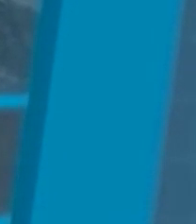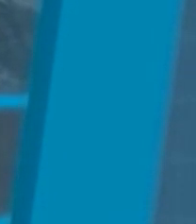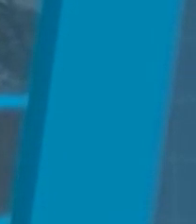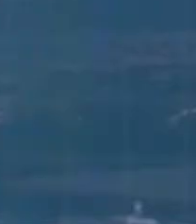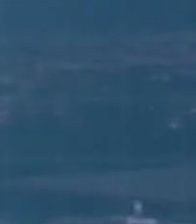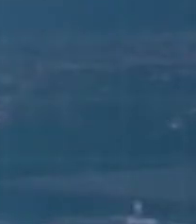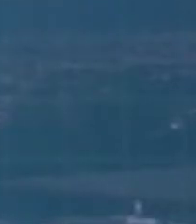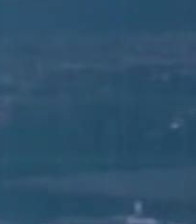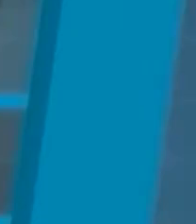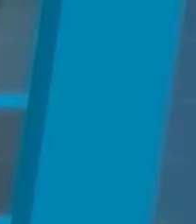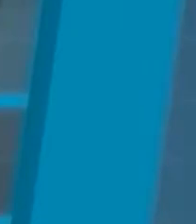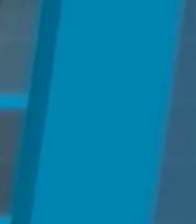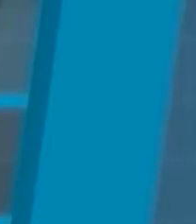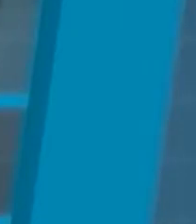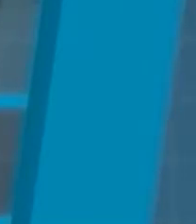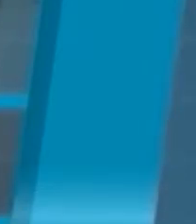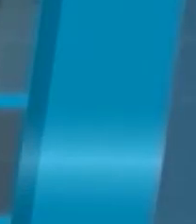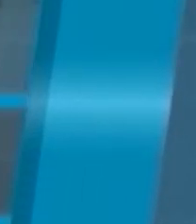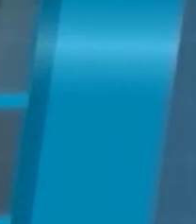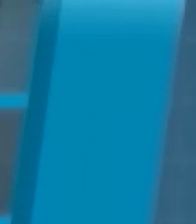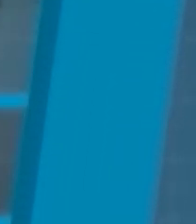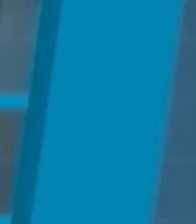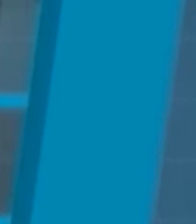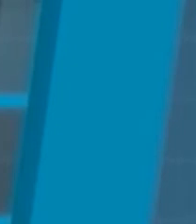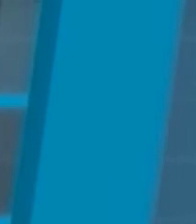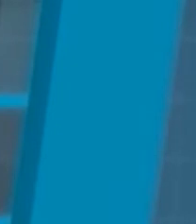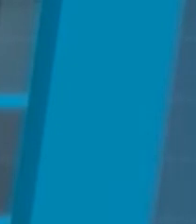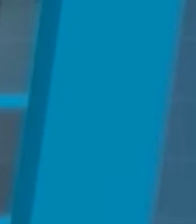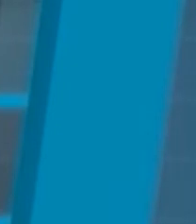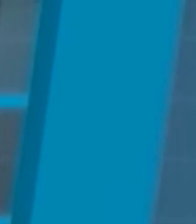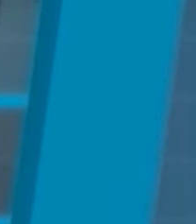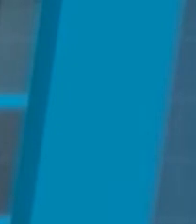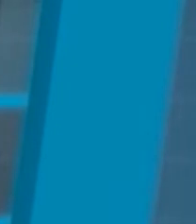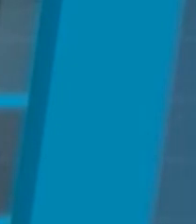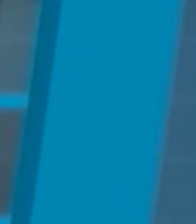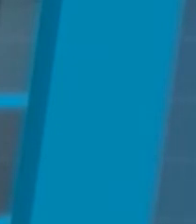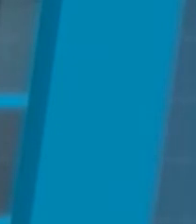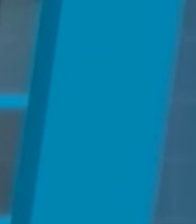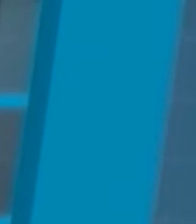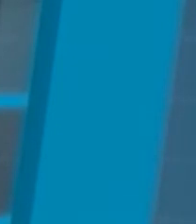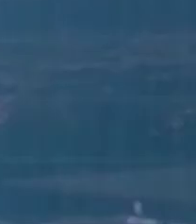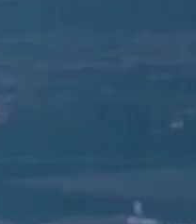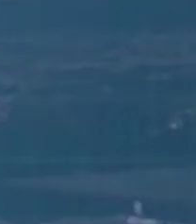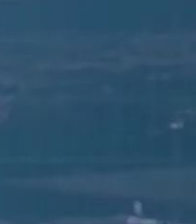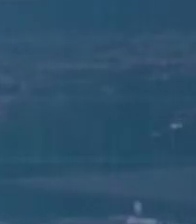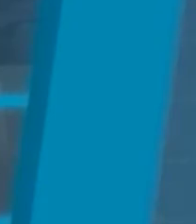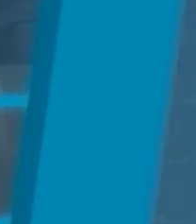michoacana Se llevará a cabo campaña contra el cáncer de mama en la ciudad de Morelia